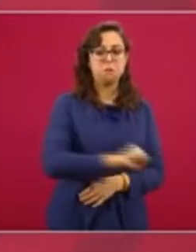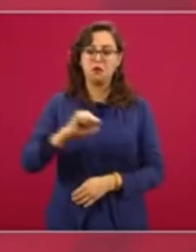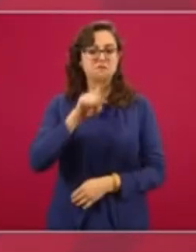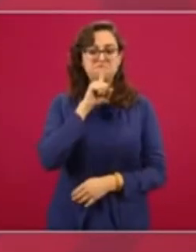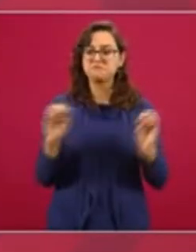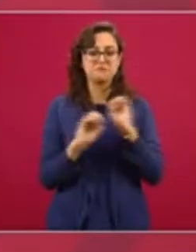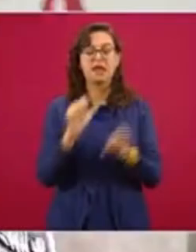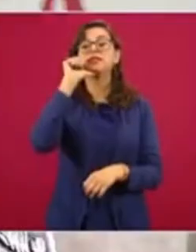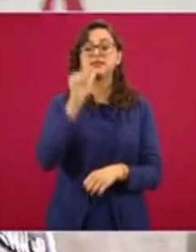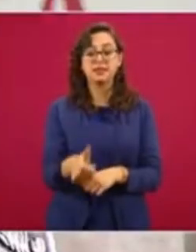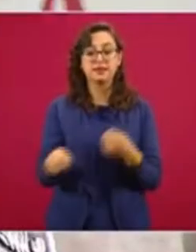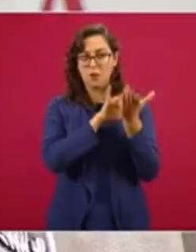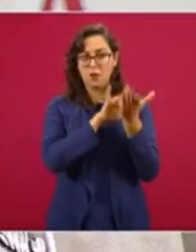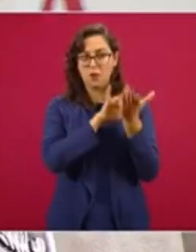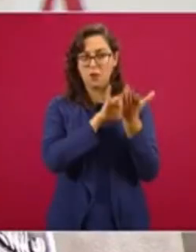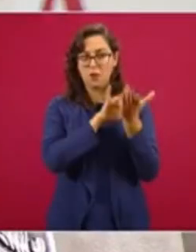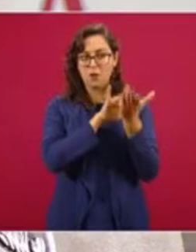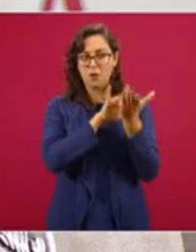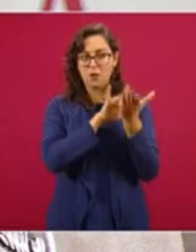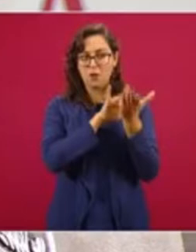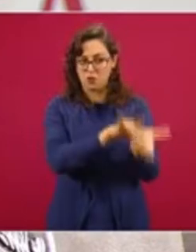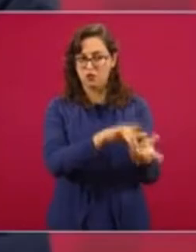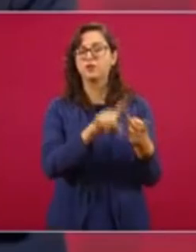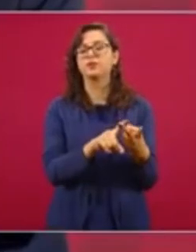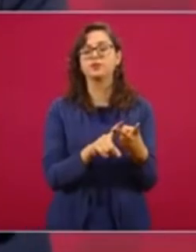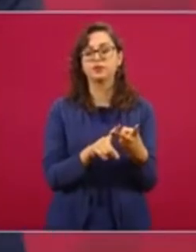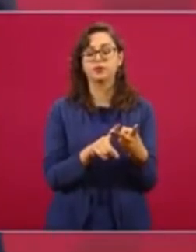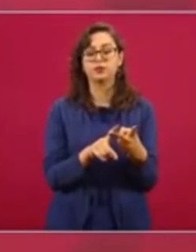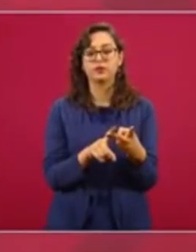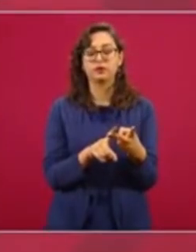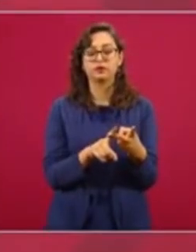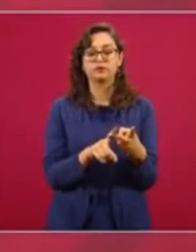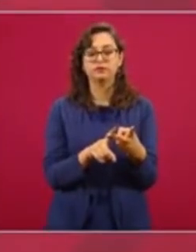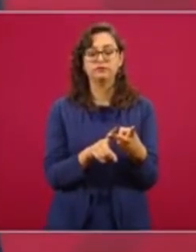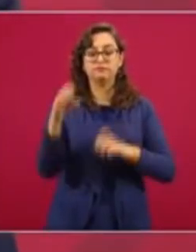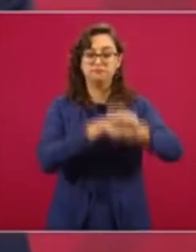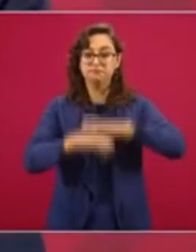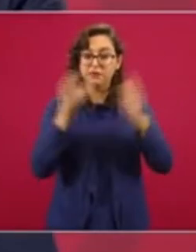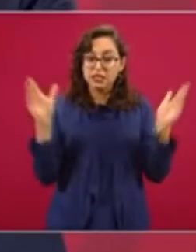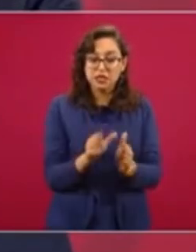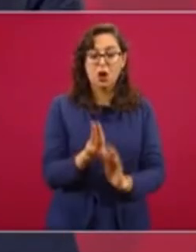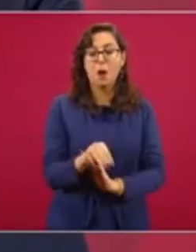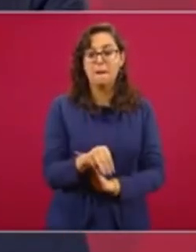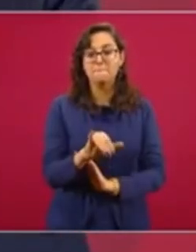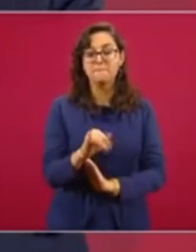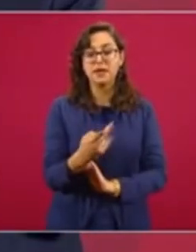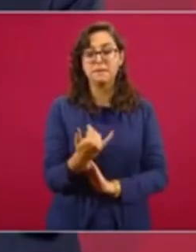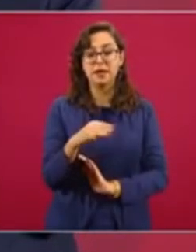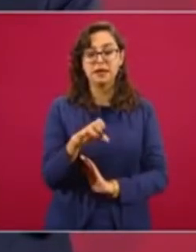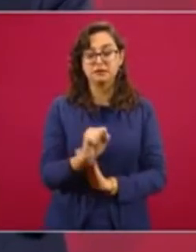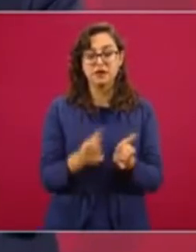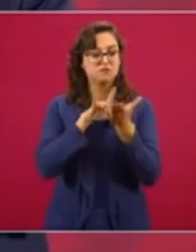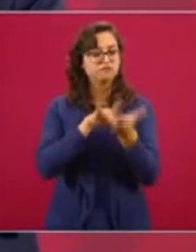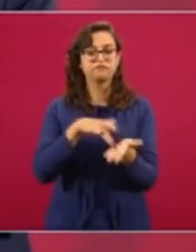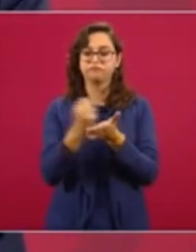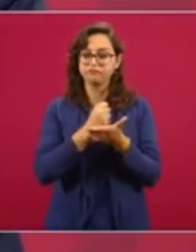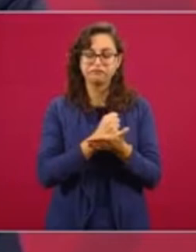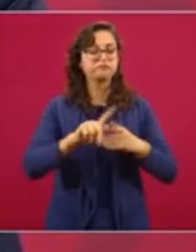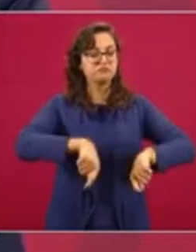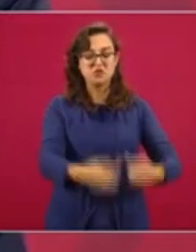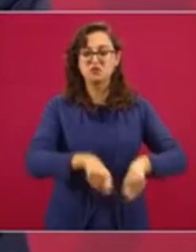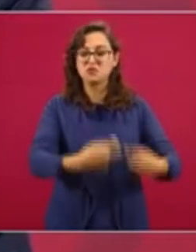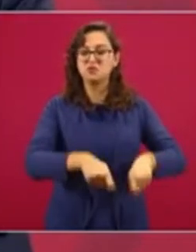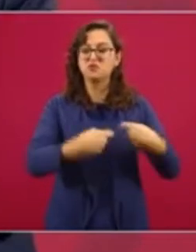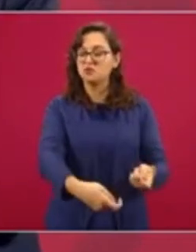reales. Los apoyamos porque a los pequeños se les entregan créditos, como nunca se les han entregado créditos.